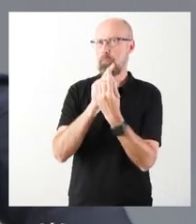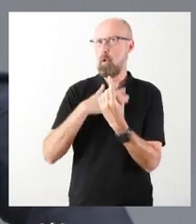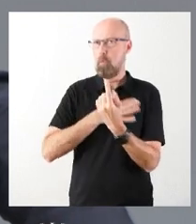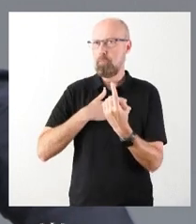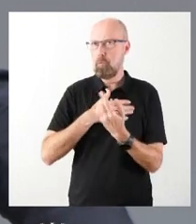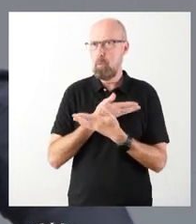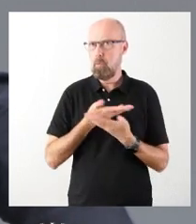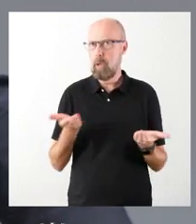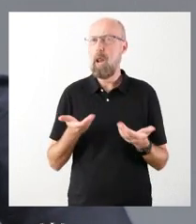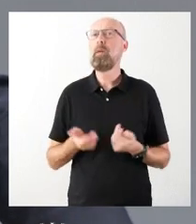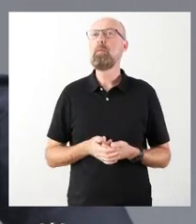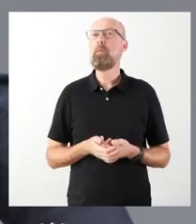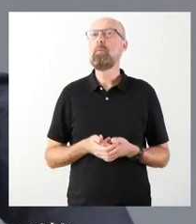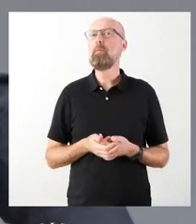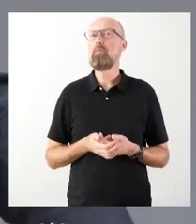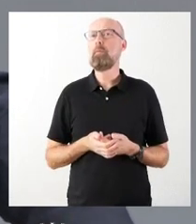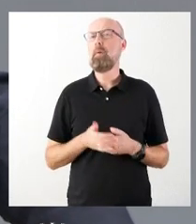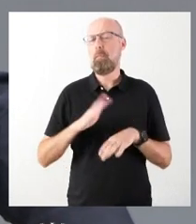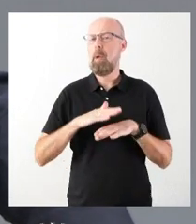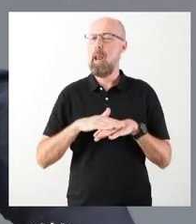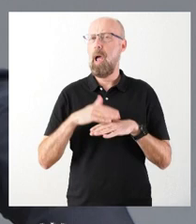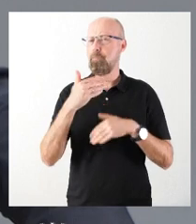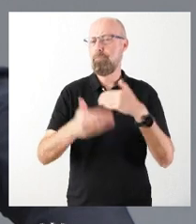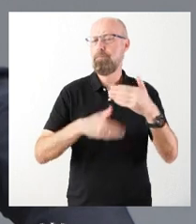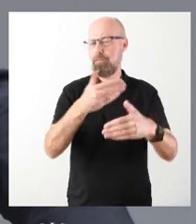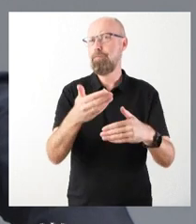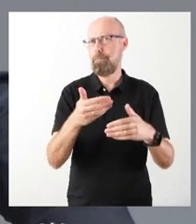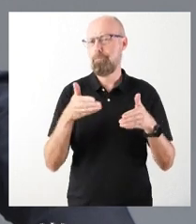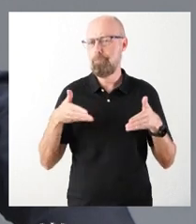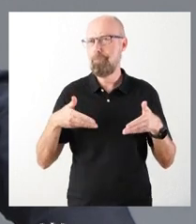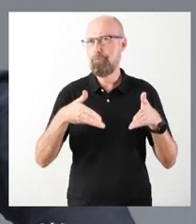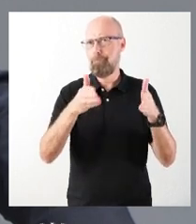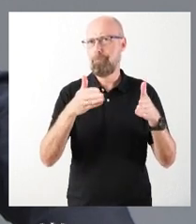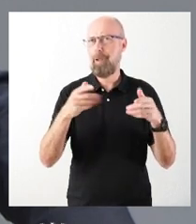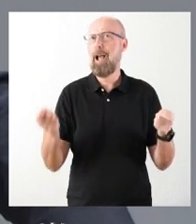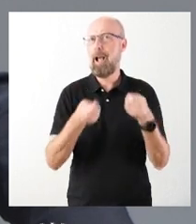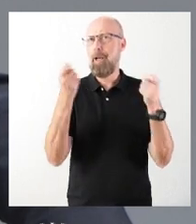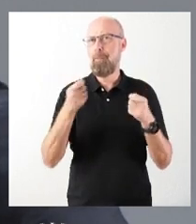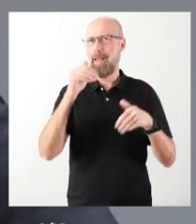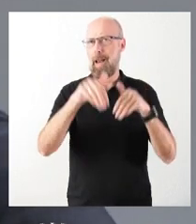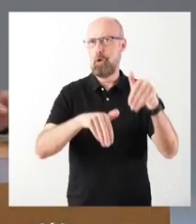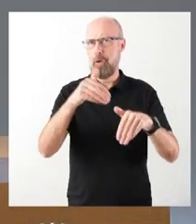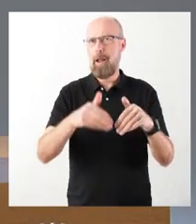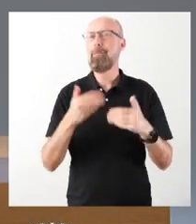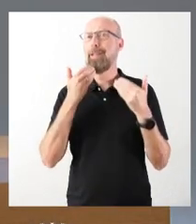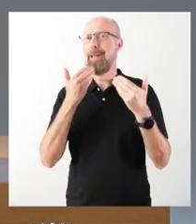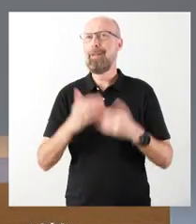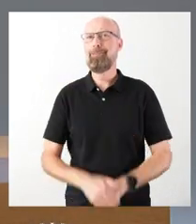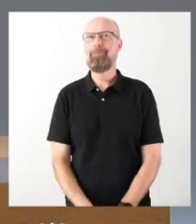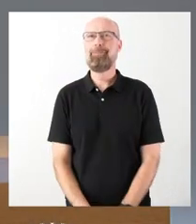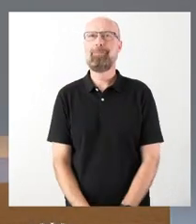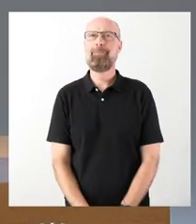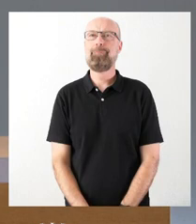en todo el periplo que vamos a tener a lo largo y ancho de la campaña electoral. Muchísimas gracias a todos. Muchas gracias,